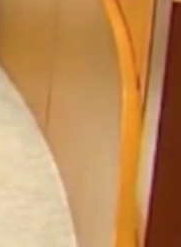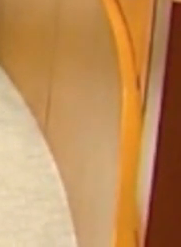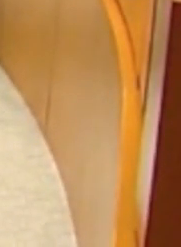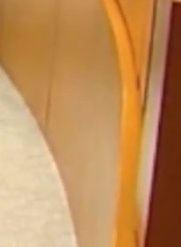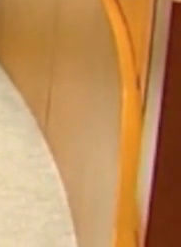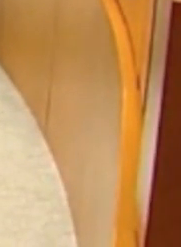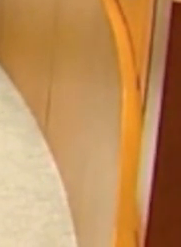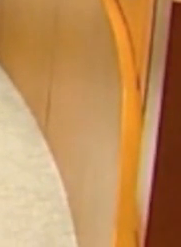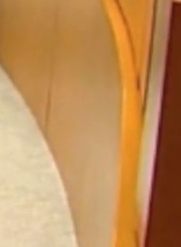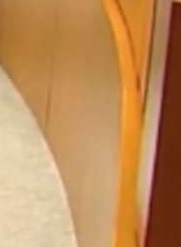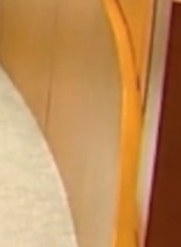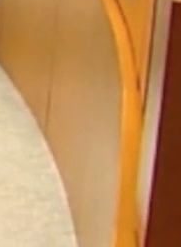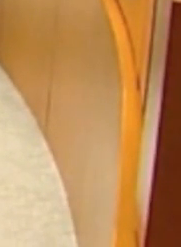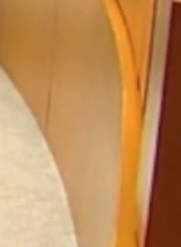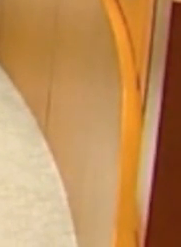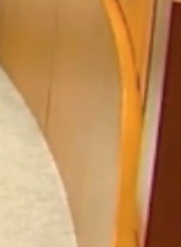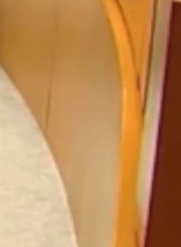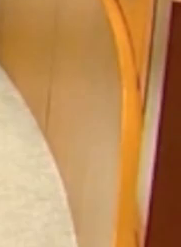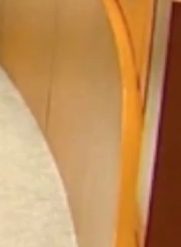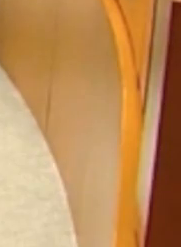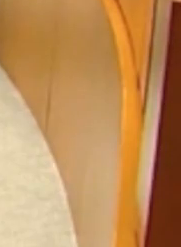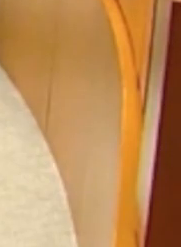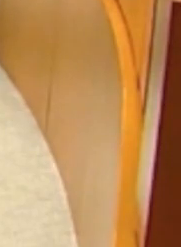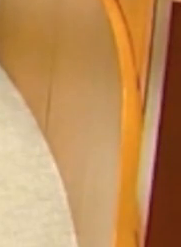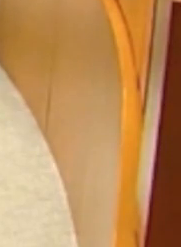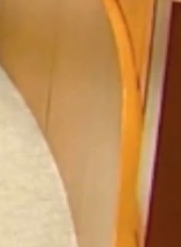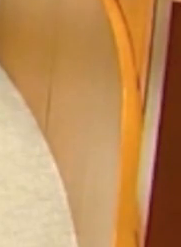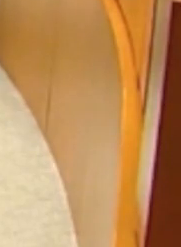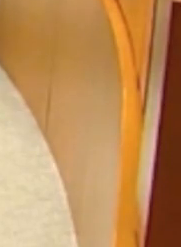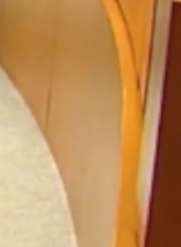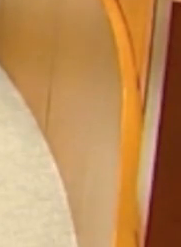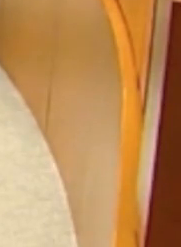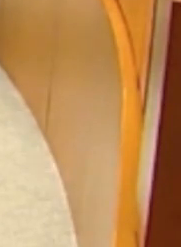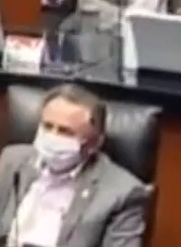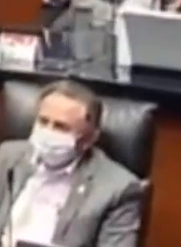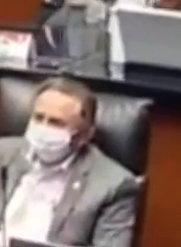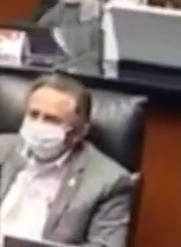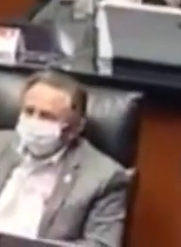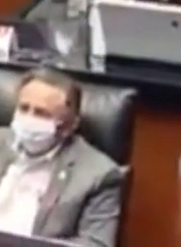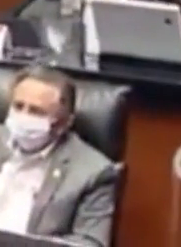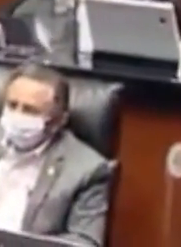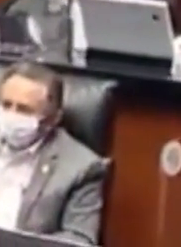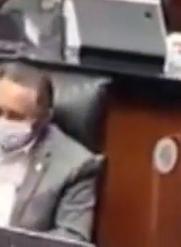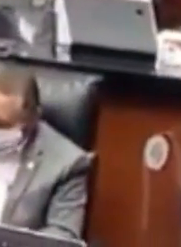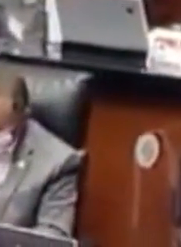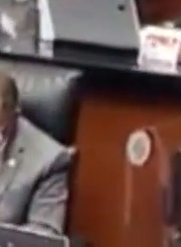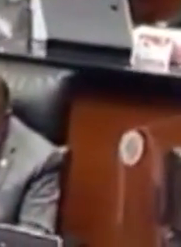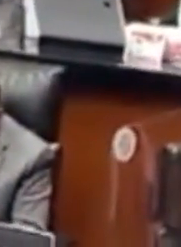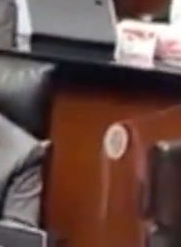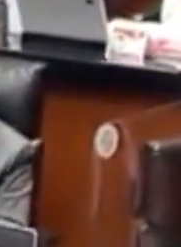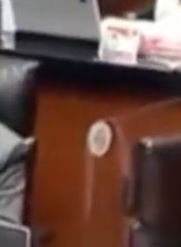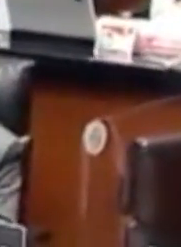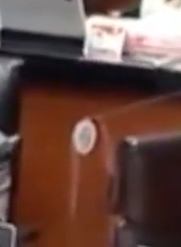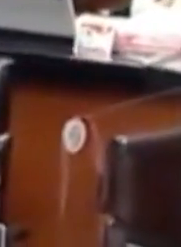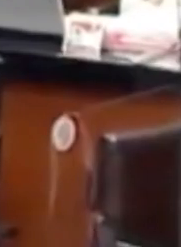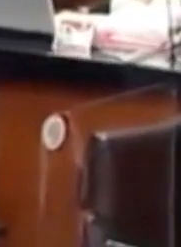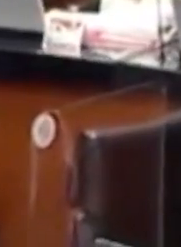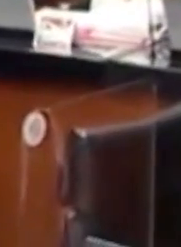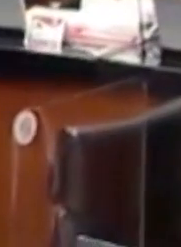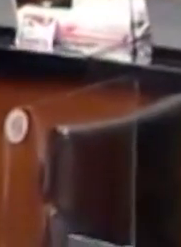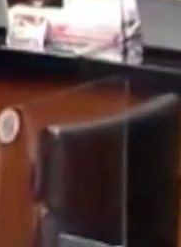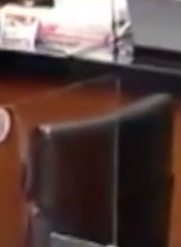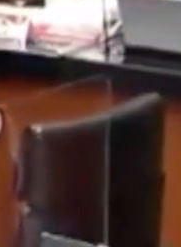fideicomiso de aduanas con disponibilidad de 70 mil millones de pesos. Ha sido señalado por la Auditoría